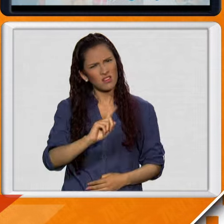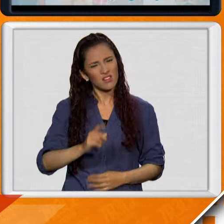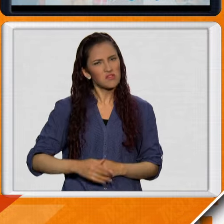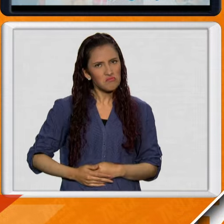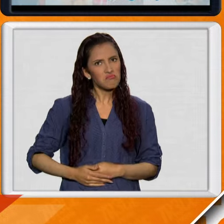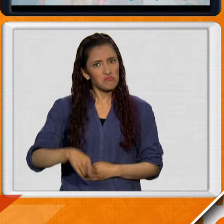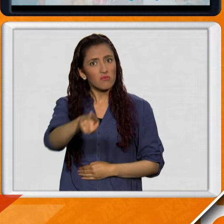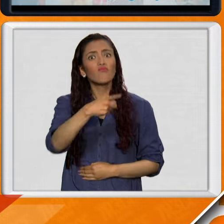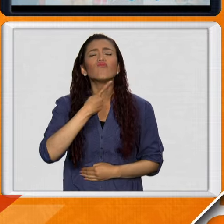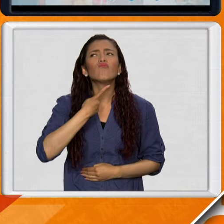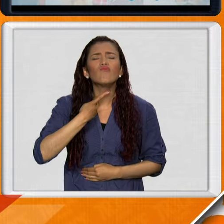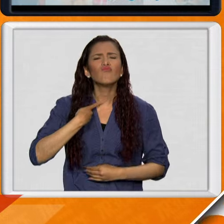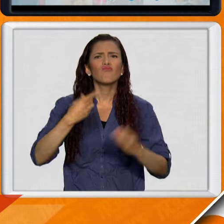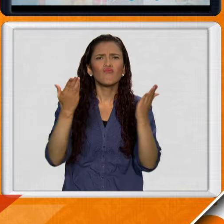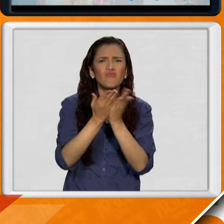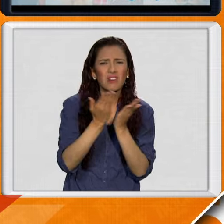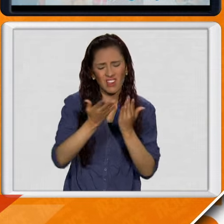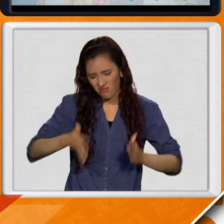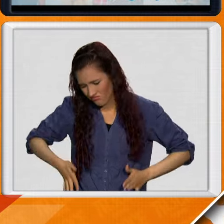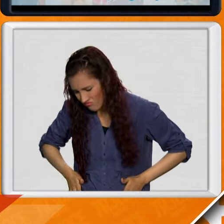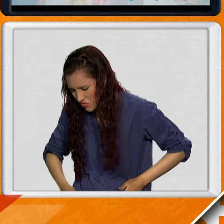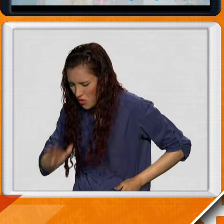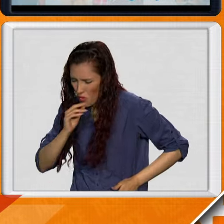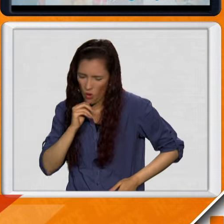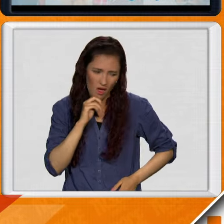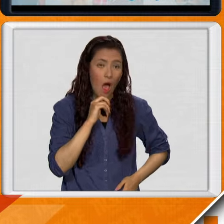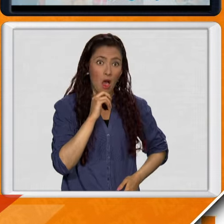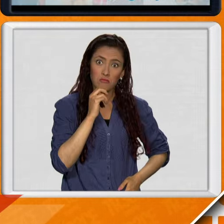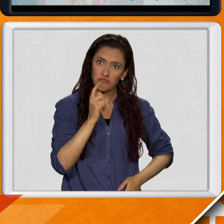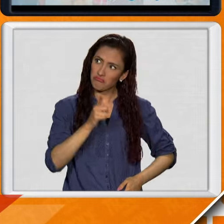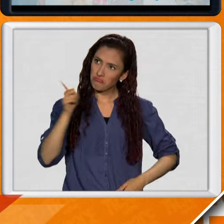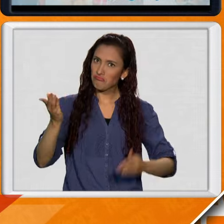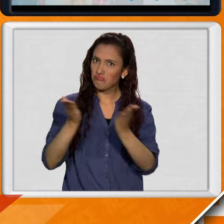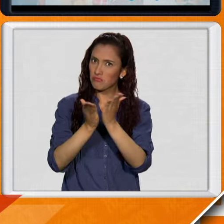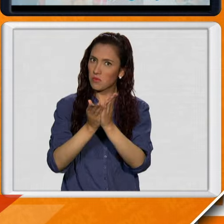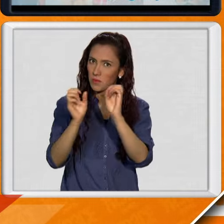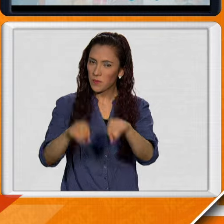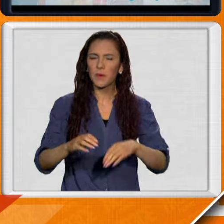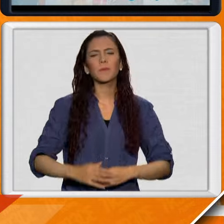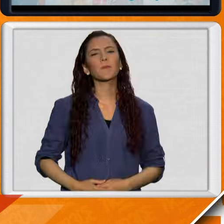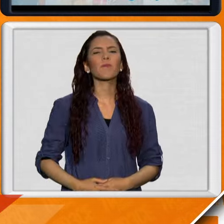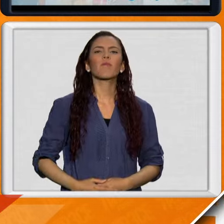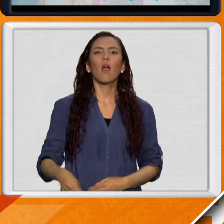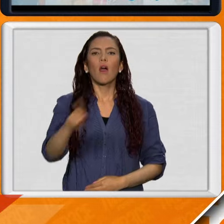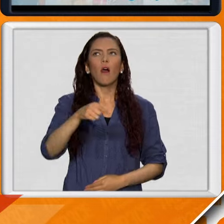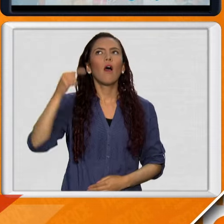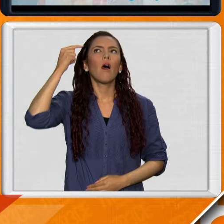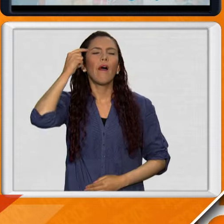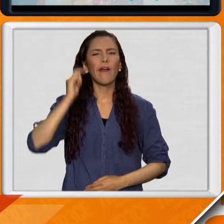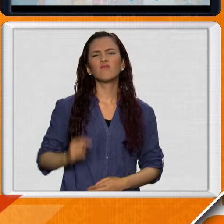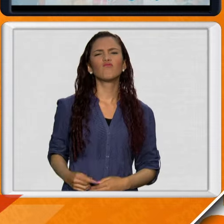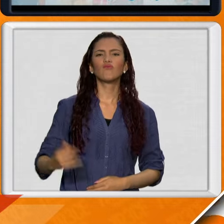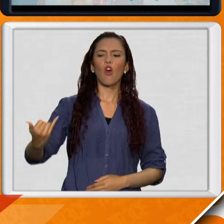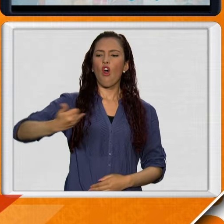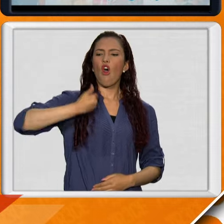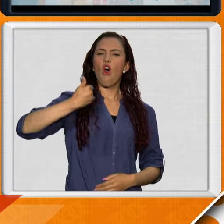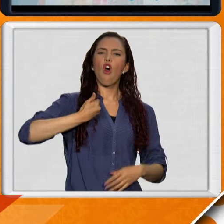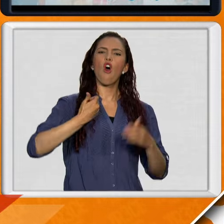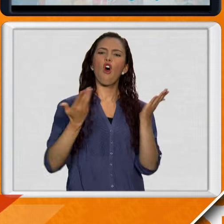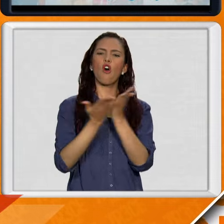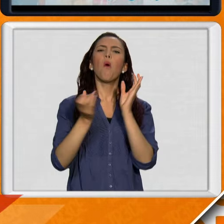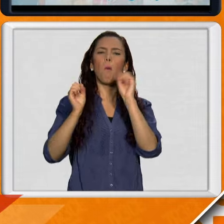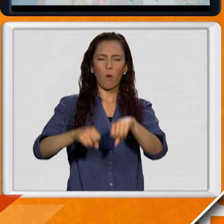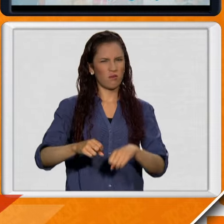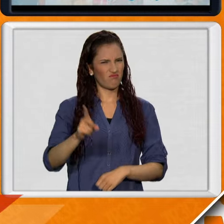estudiar y que no tienen los recursos. El tercer mito, muchas personas creen que las becas son para los jóvenes. Y eso es completamente falso